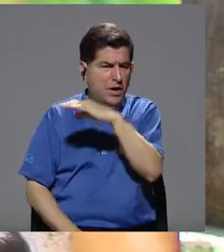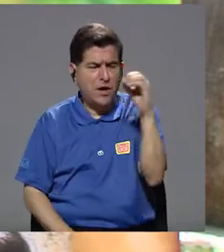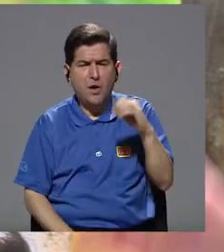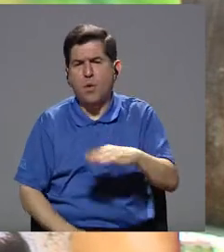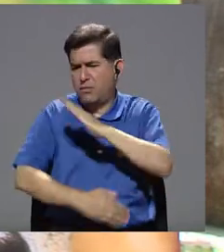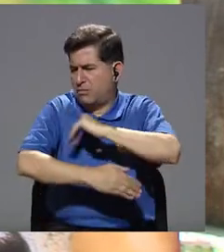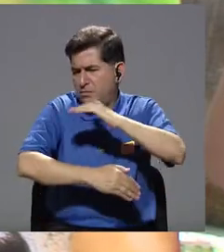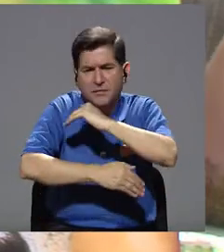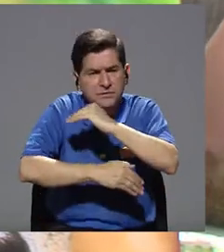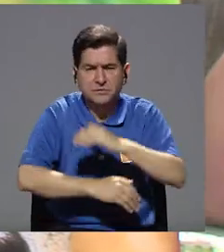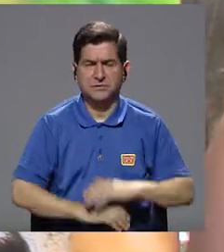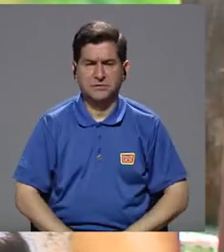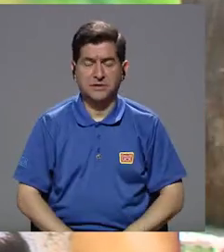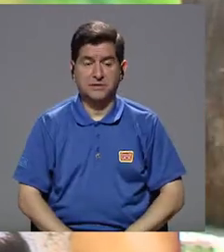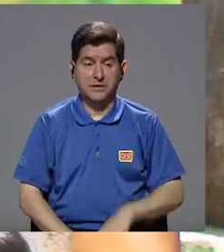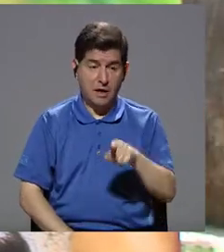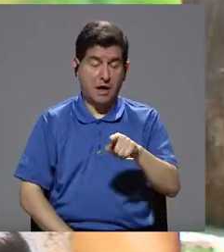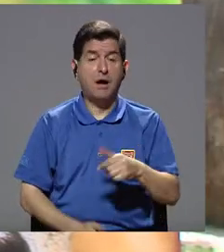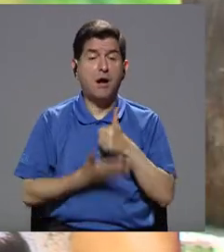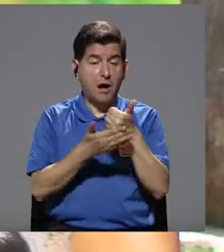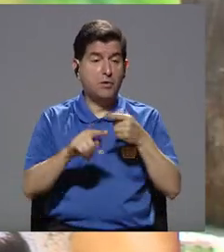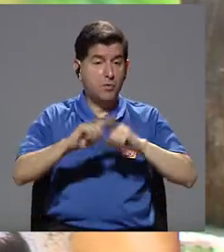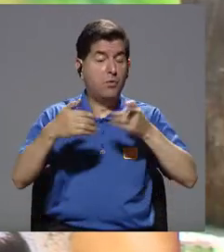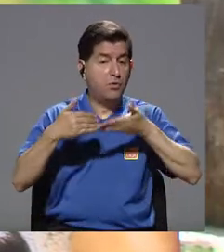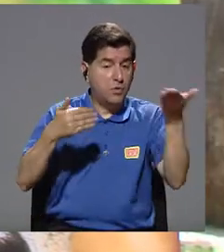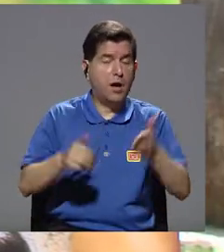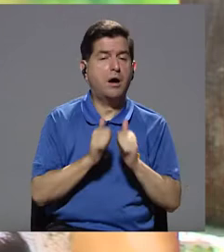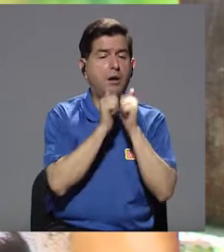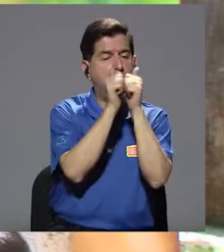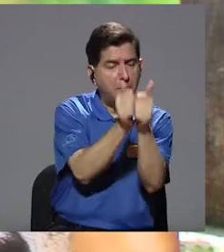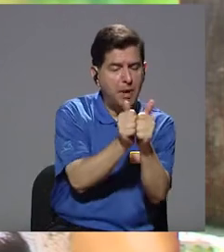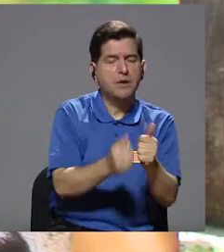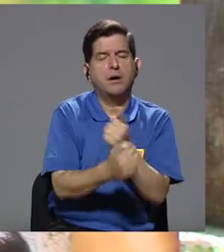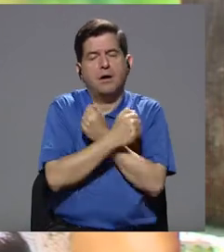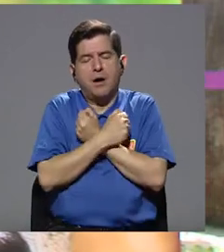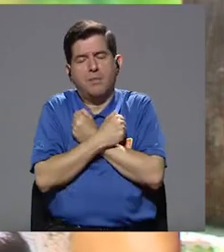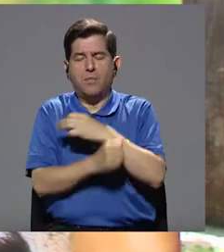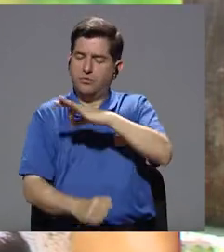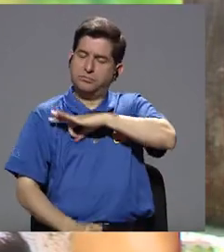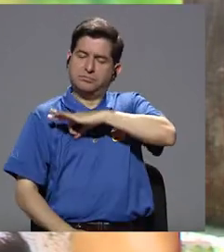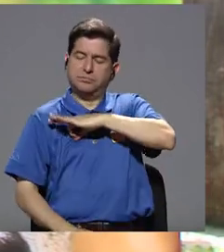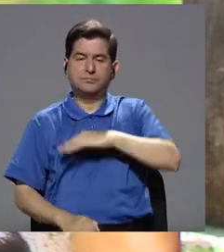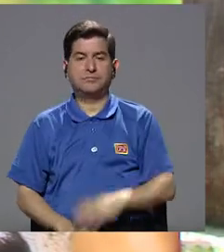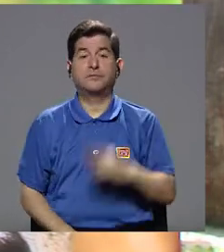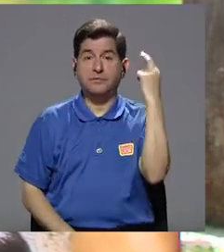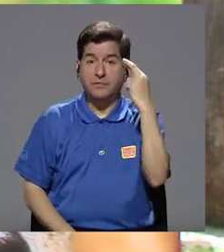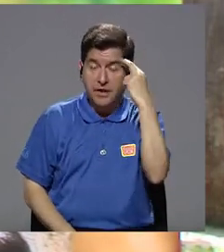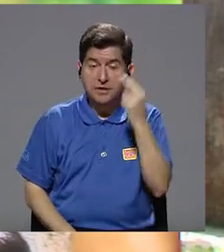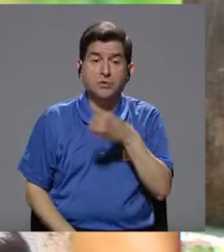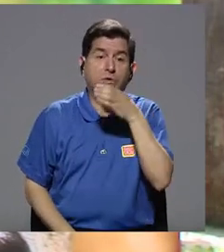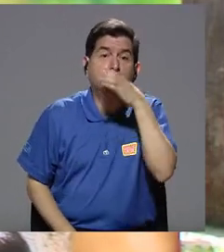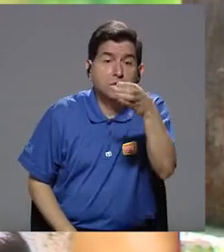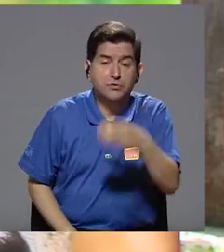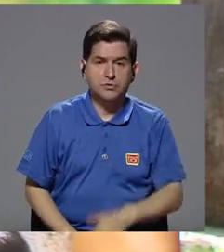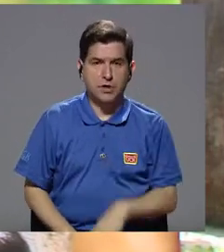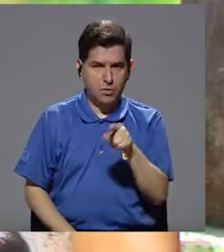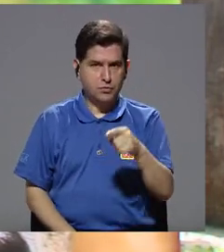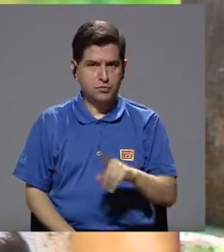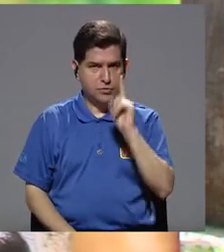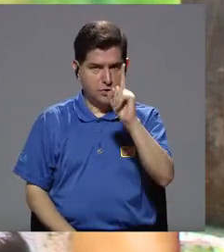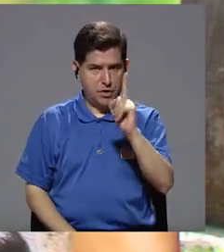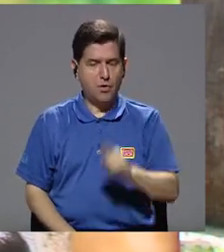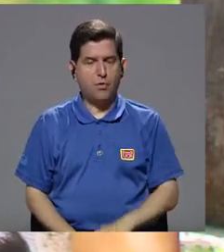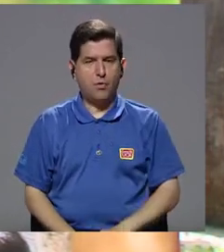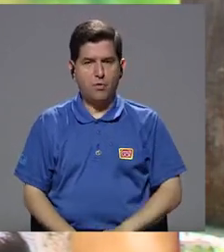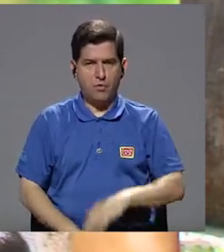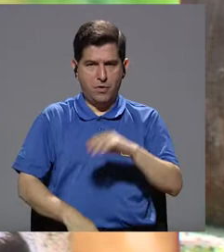son importantes las mascotas. Pues sirven para muchas cosas, para compañía, para amor, para nuestro bienestar. Por eso siempre recomendamos que si vamos a adquirir